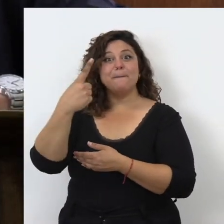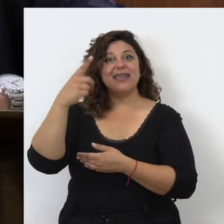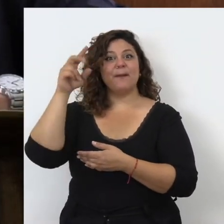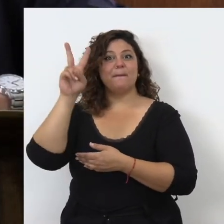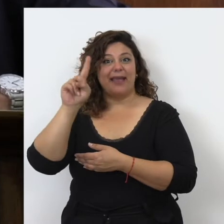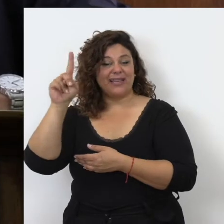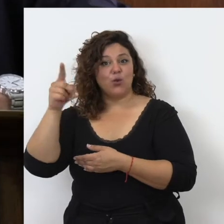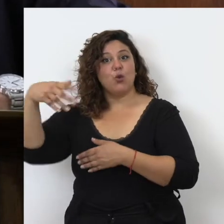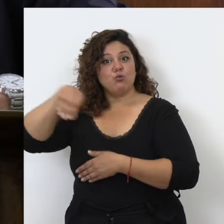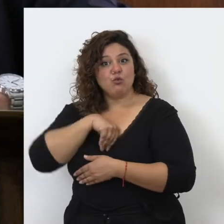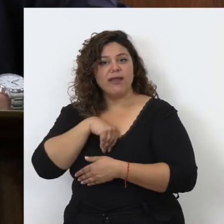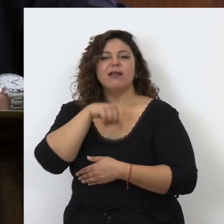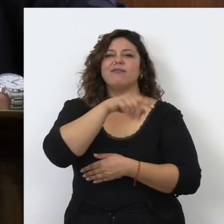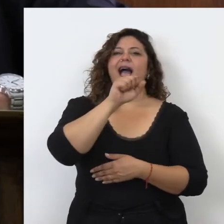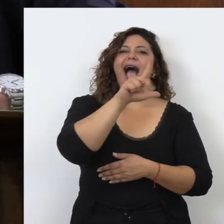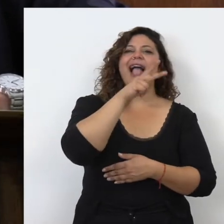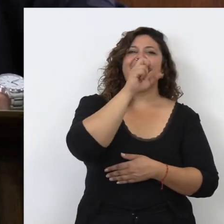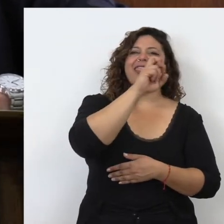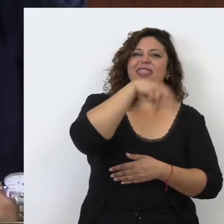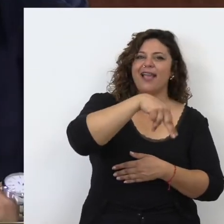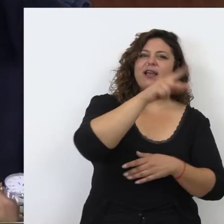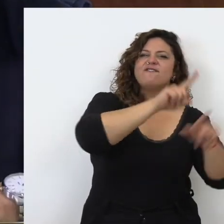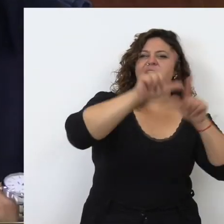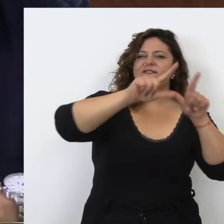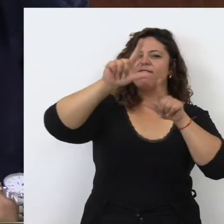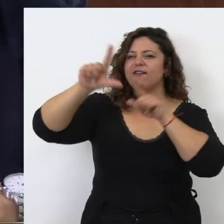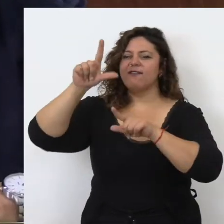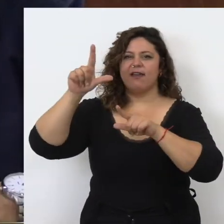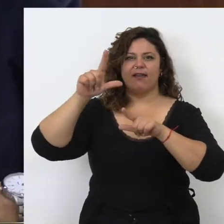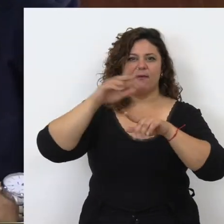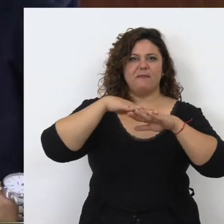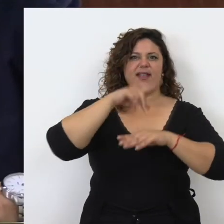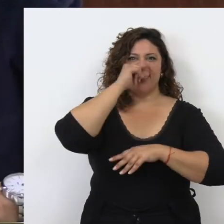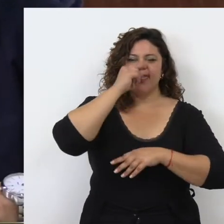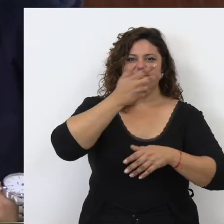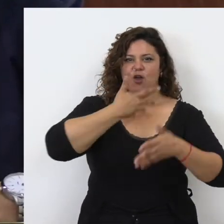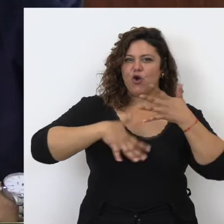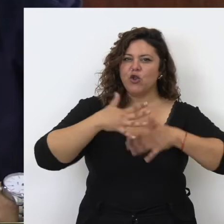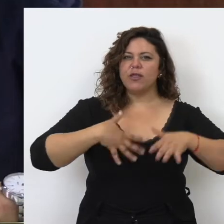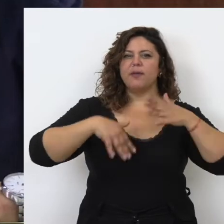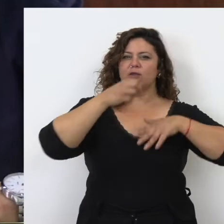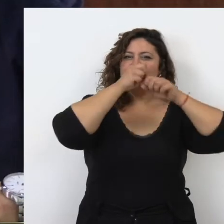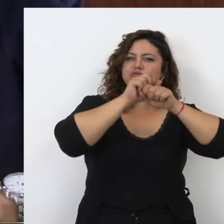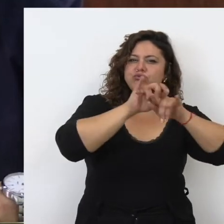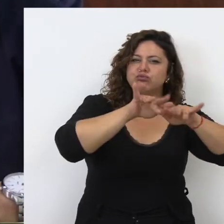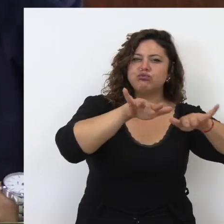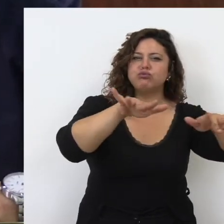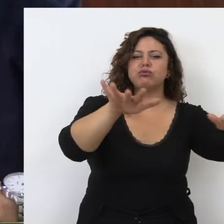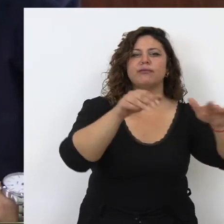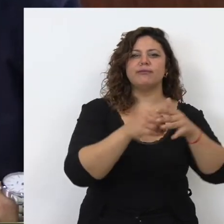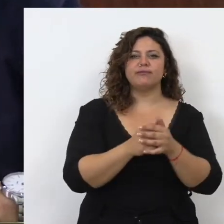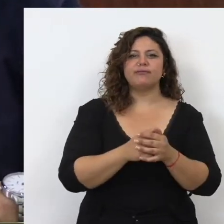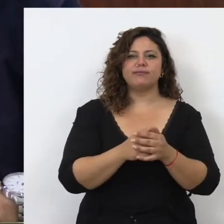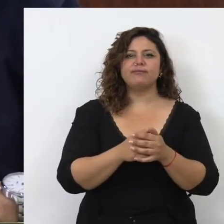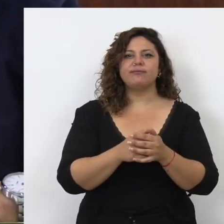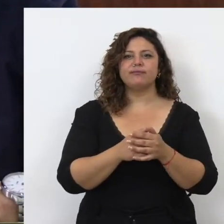1021, Alacén realiza distintos viajes que suponen, de alguna manera, transmisión de la ciencia y el conocimiento generado